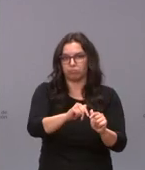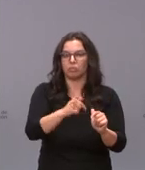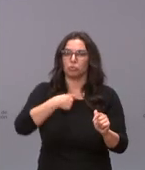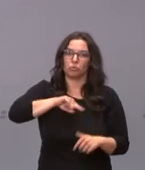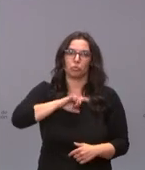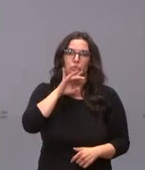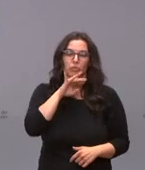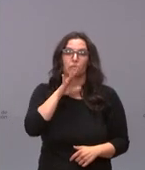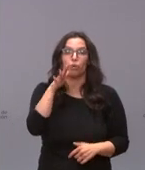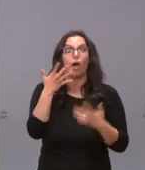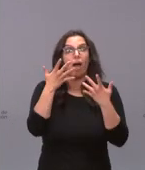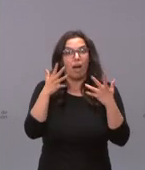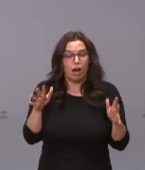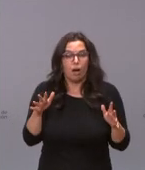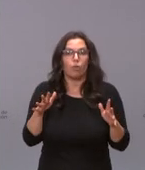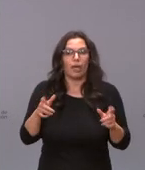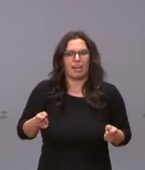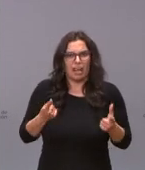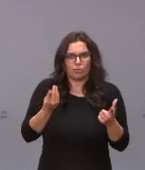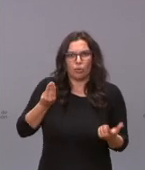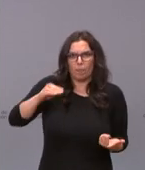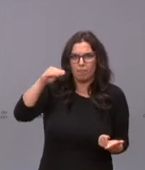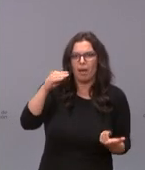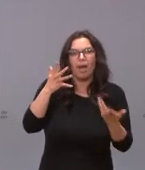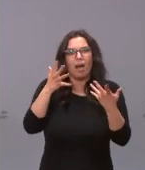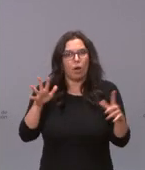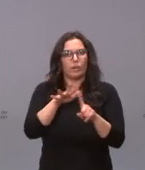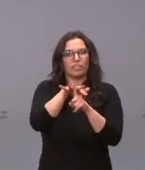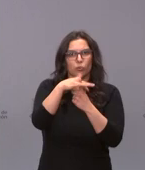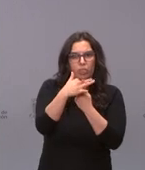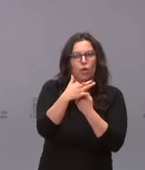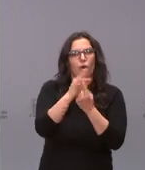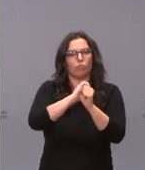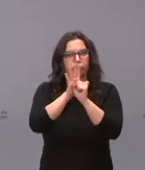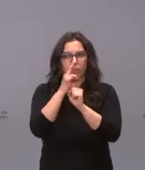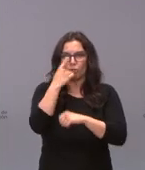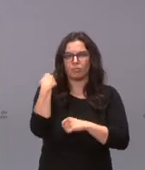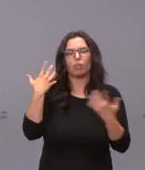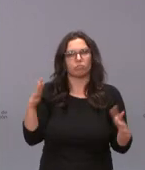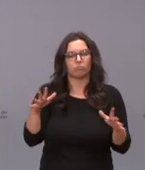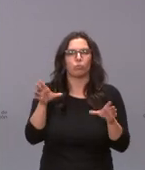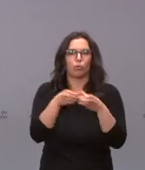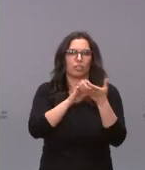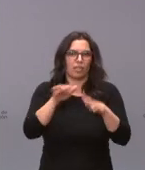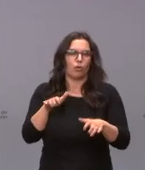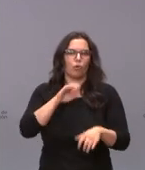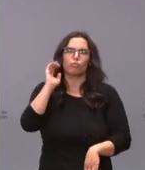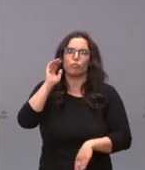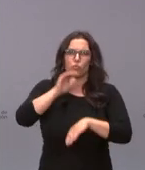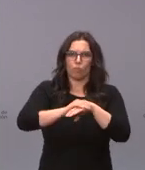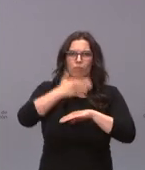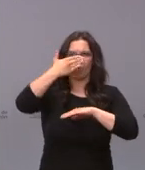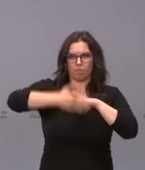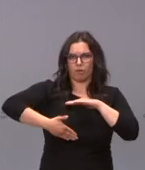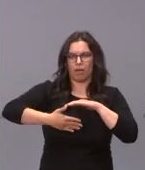de que, a pesar del incremento del gasto y de la situación, la Junta de Castilla y León sigue cumpliendo con el